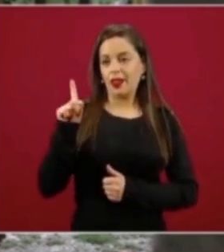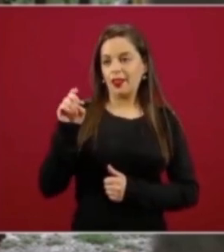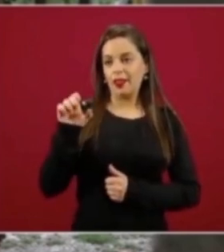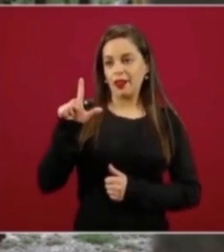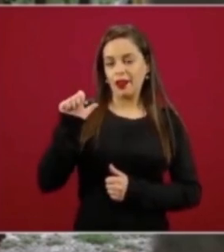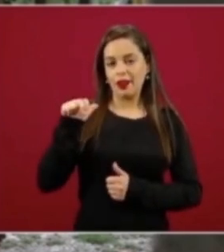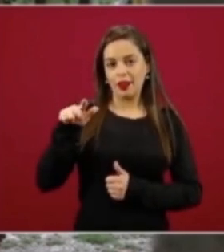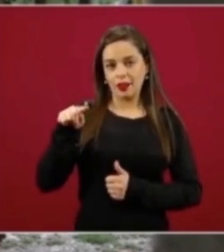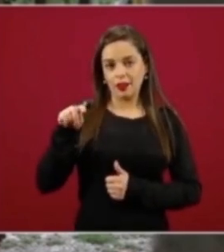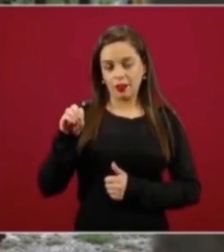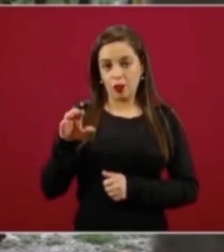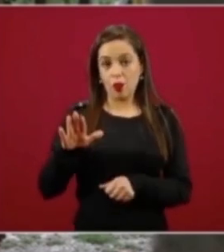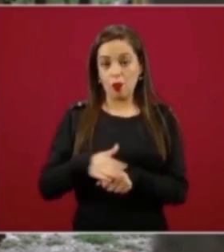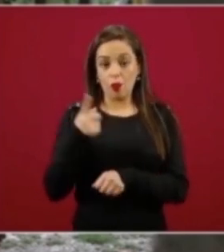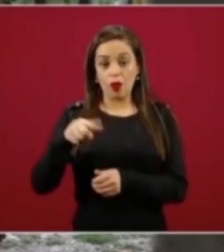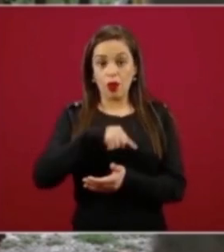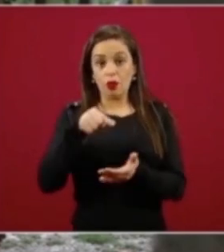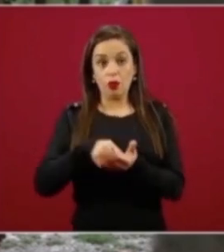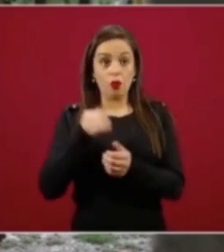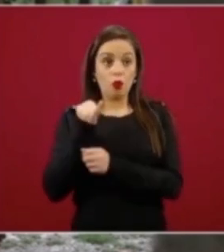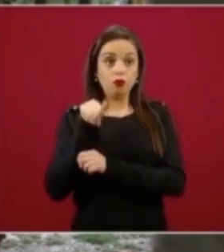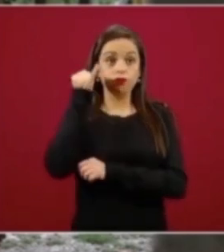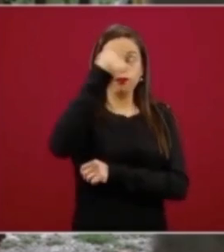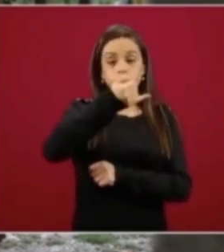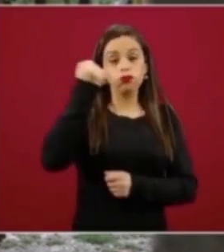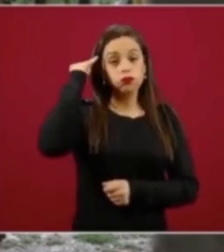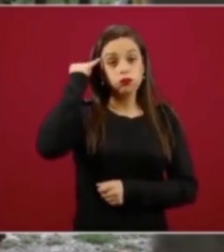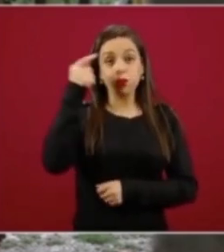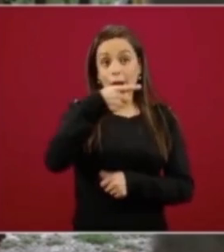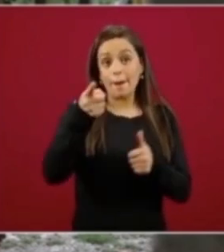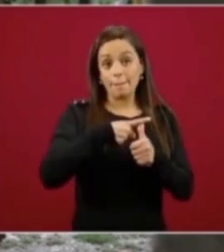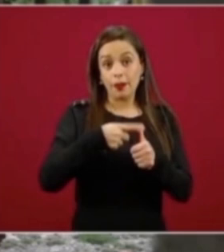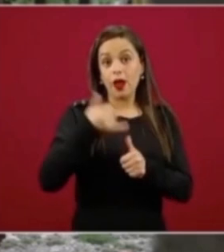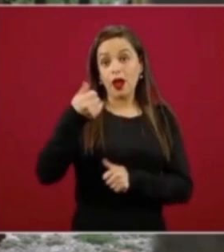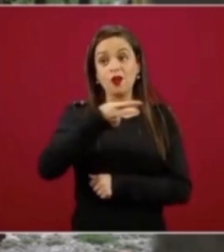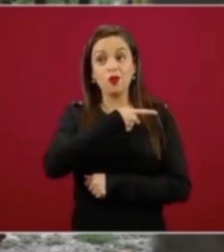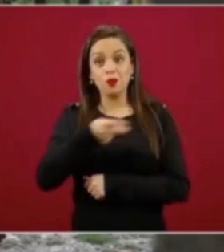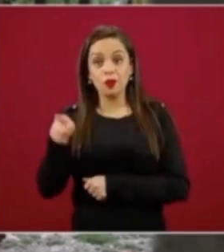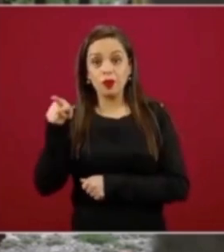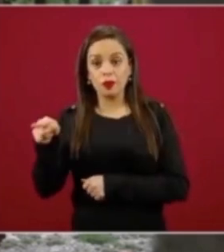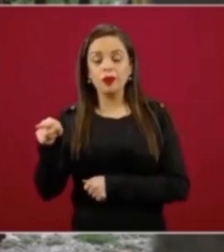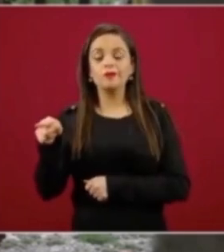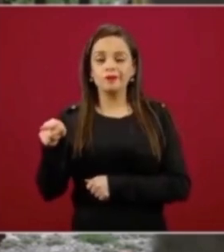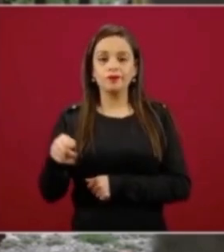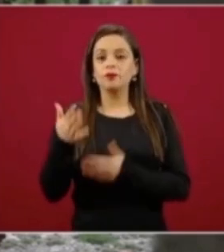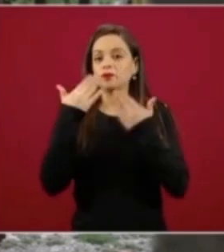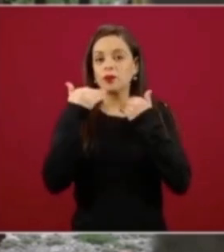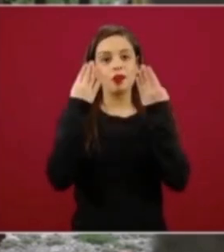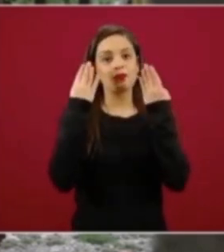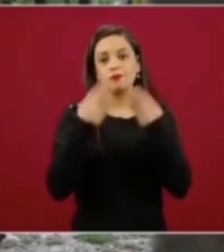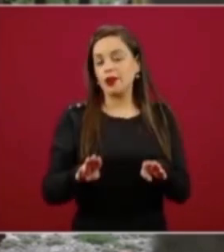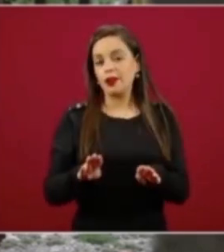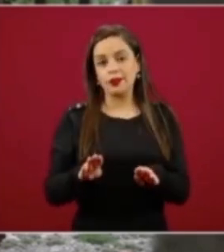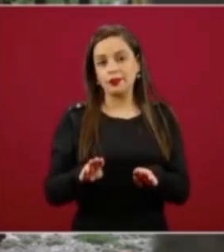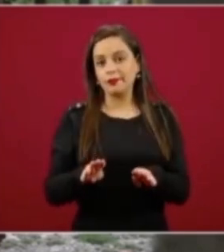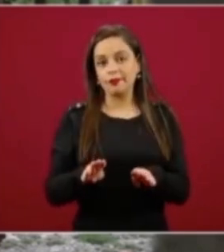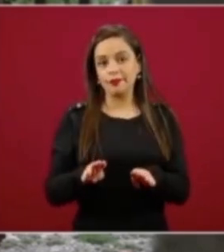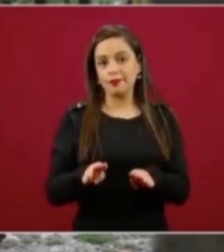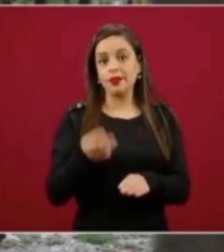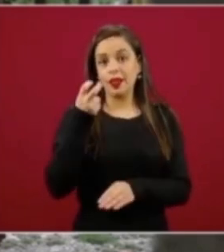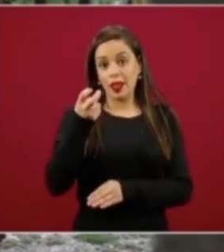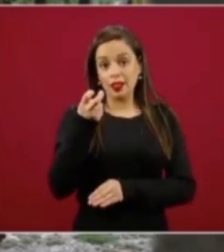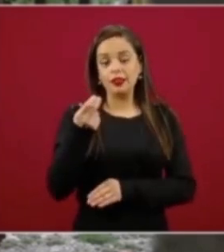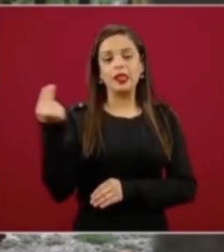zonas indígenas principalmente y las zonas más pobres, se carece de la bancarización y por eso somos los